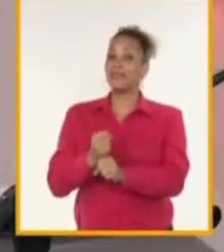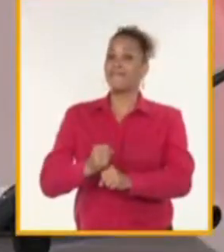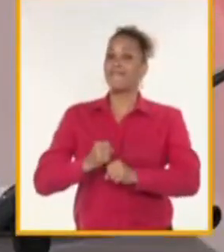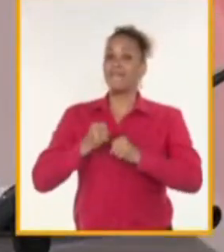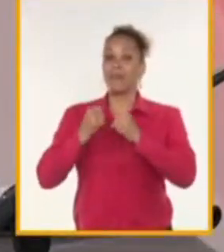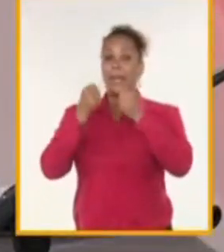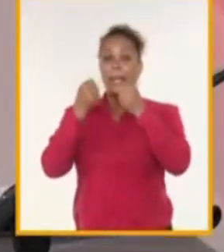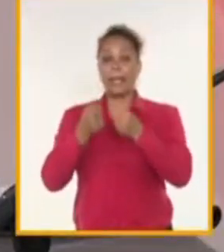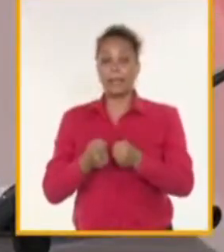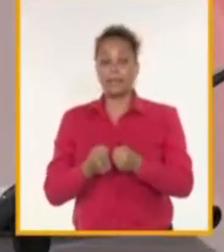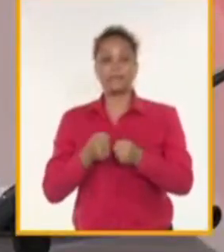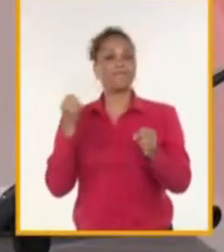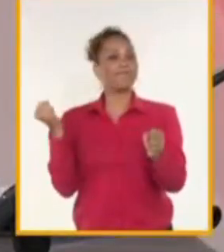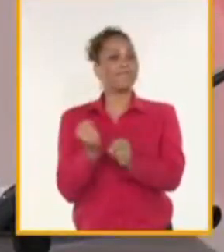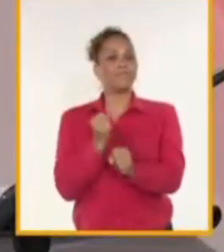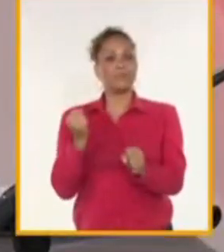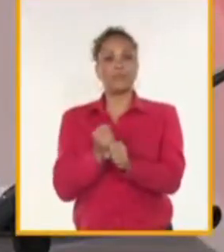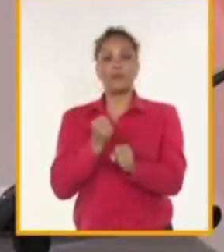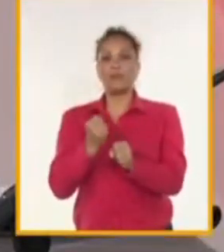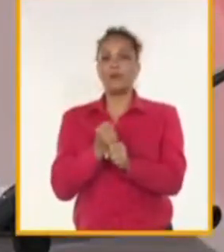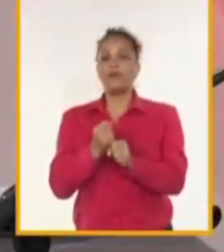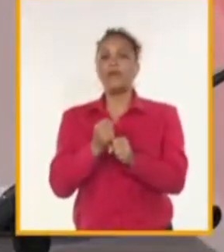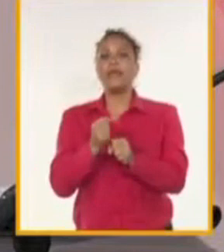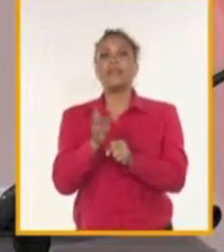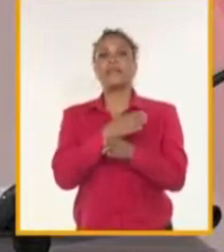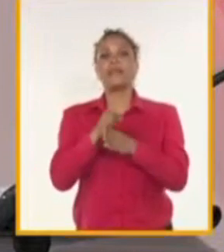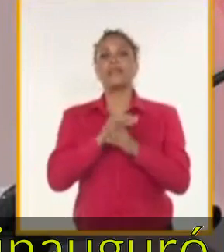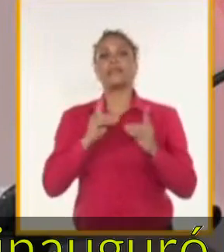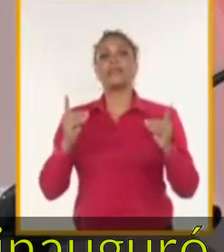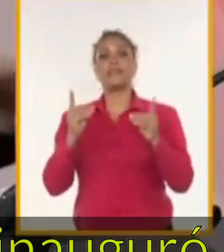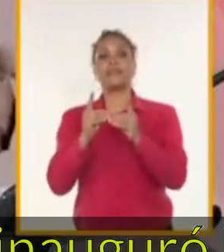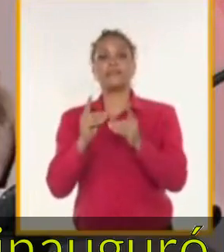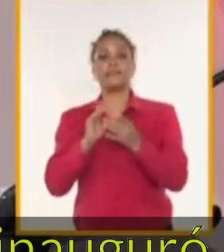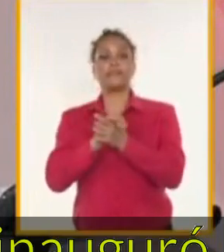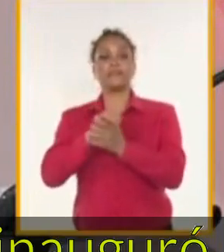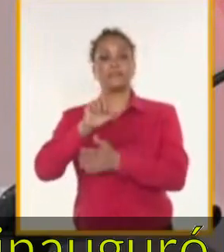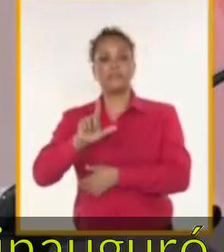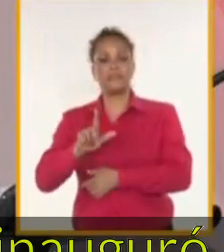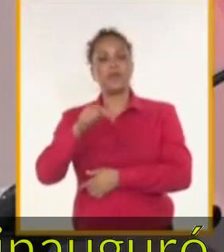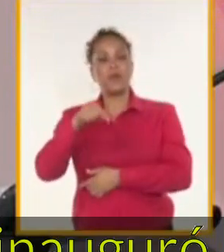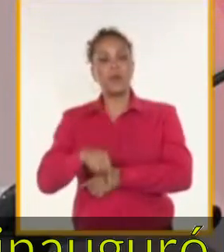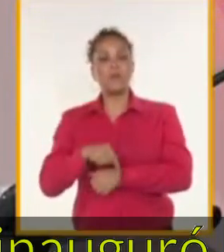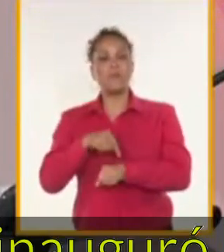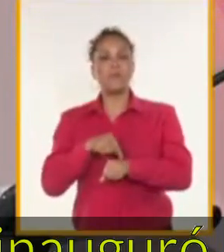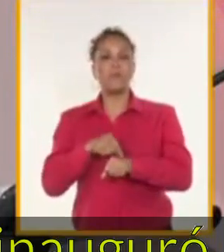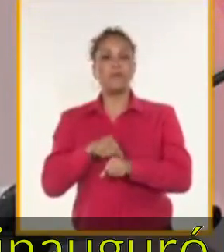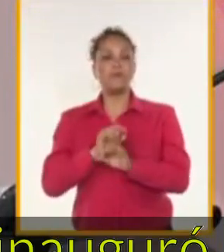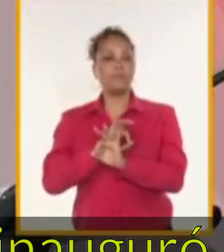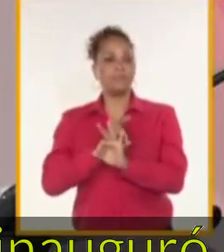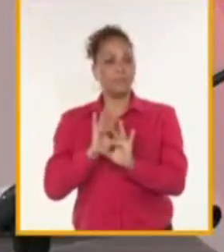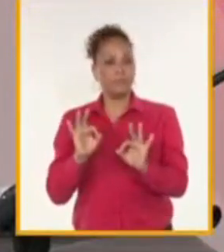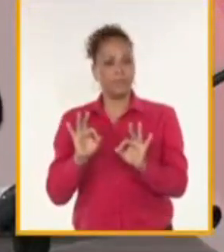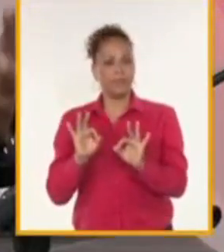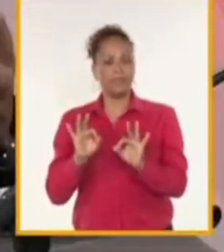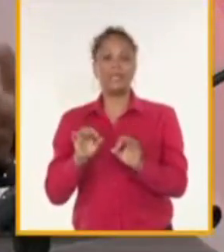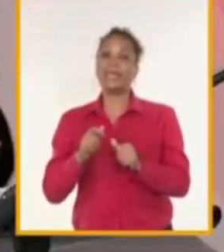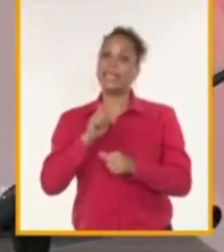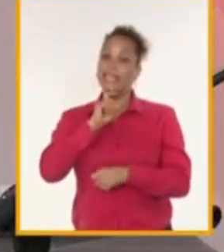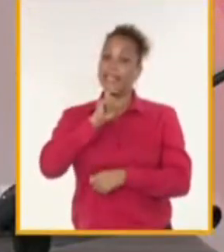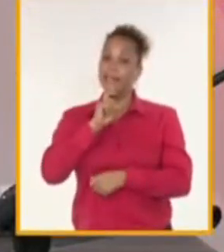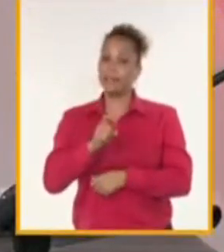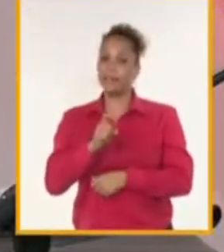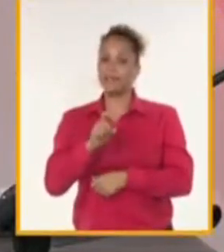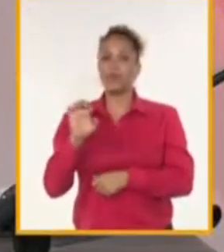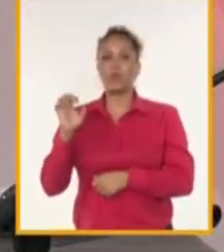trabajo de toda la oficina de la zona especial de desarrollo de Mariel y este momento en particular es un momento bastante difícil para la